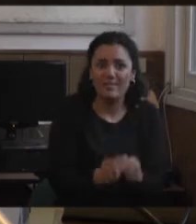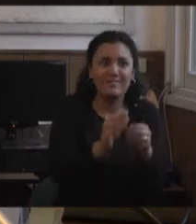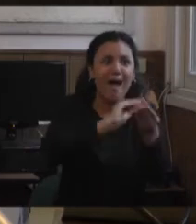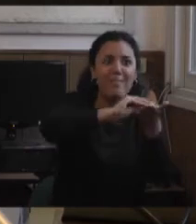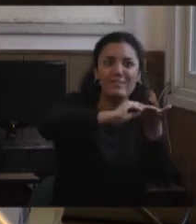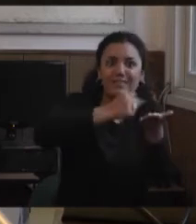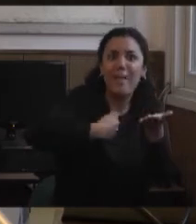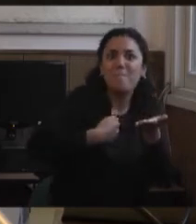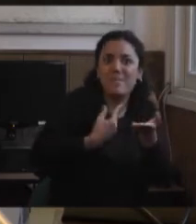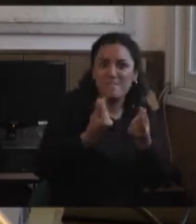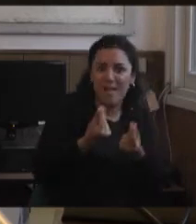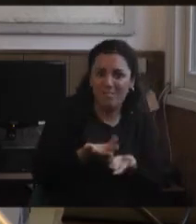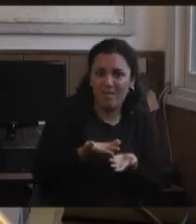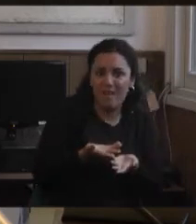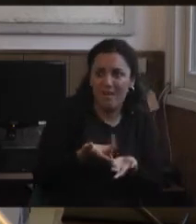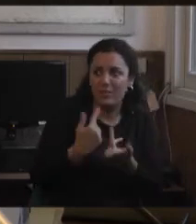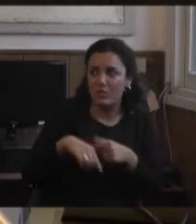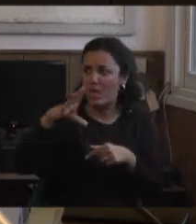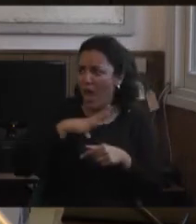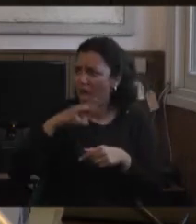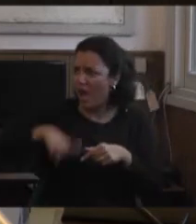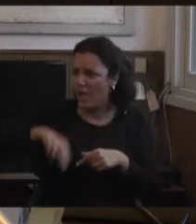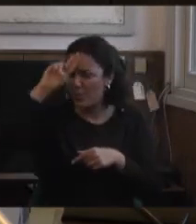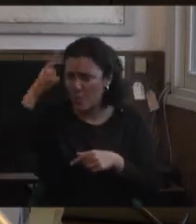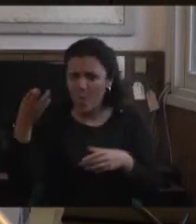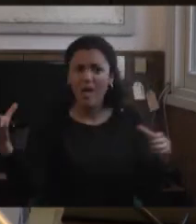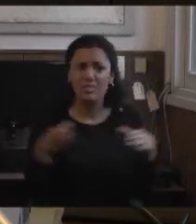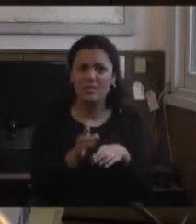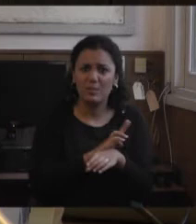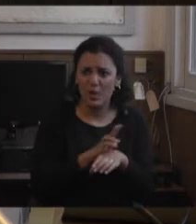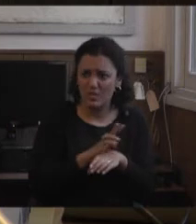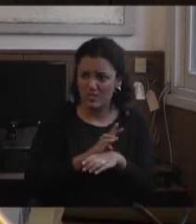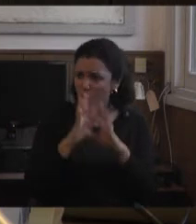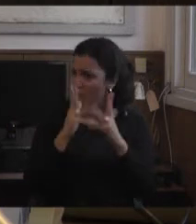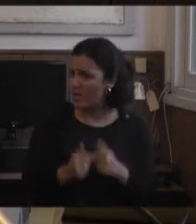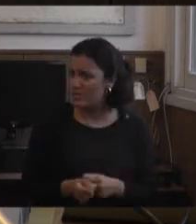organización. ¿Hay talleres protegidos acá en Uruguay? ¿Más o menos tienen la misma lógica?